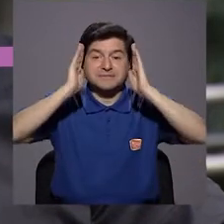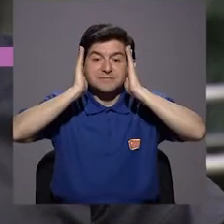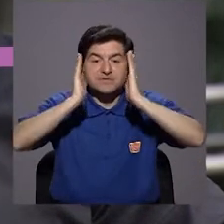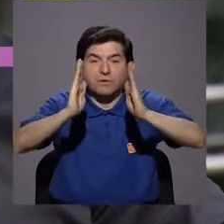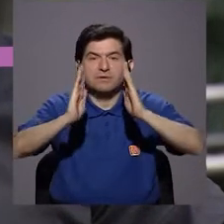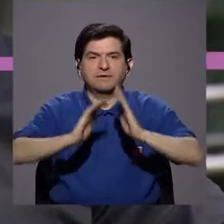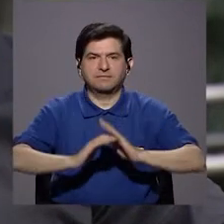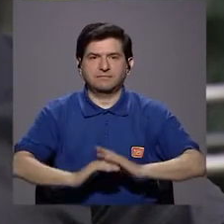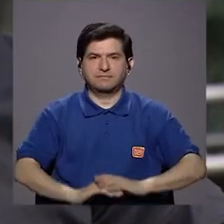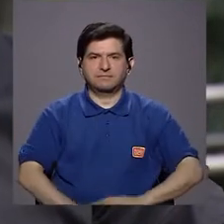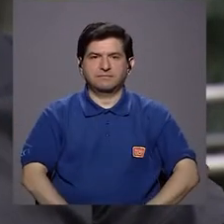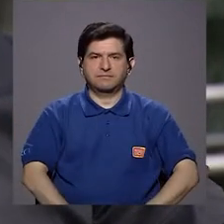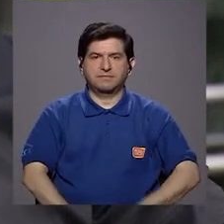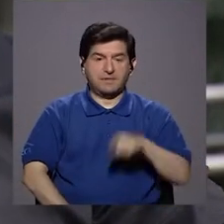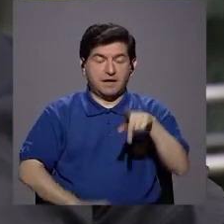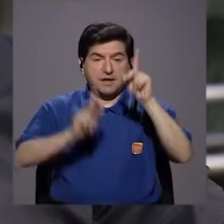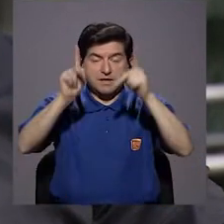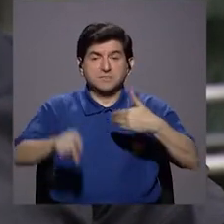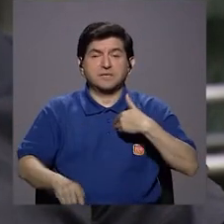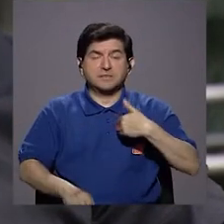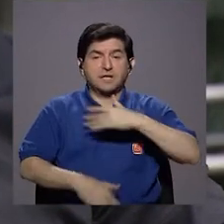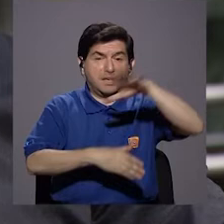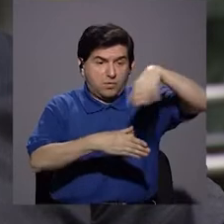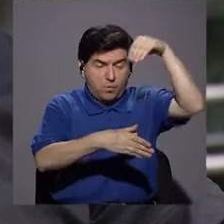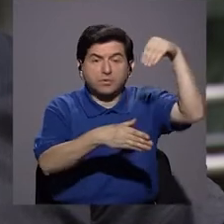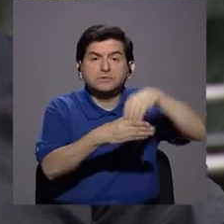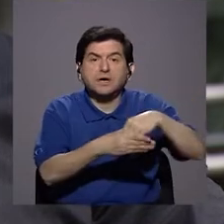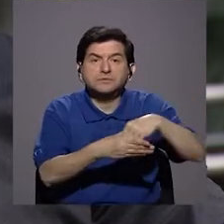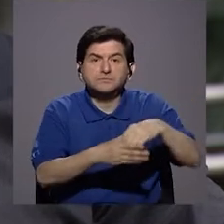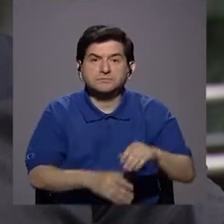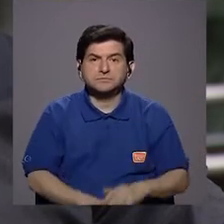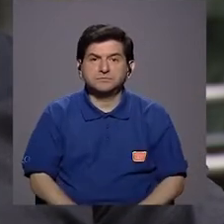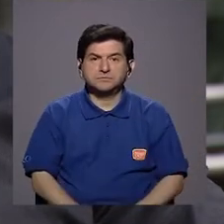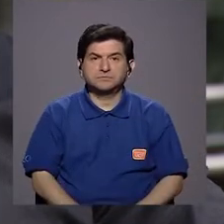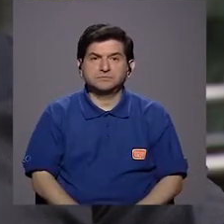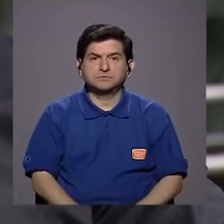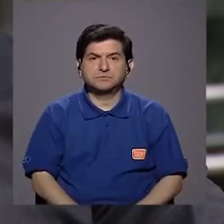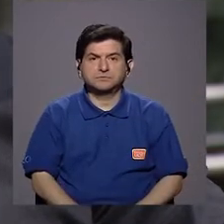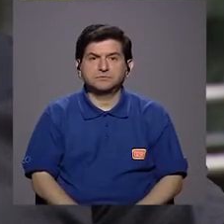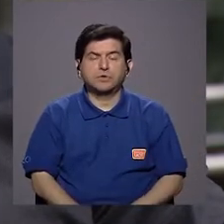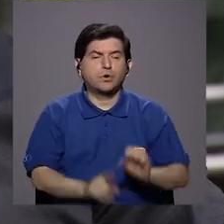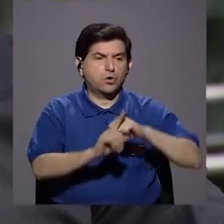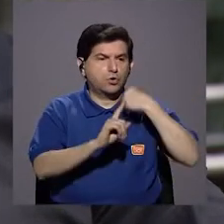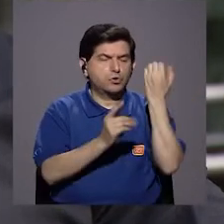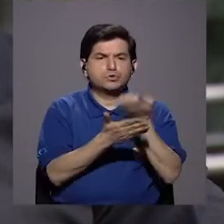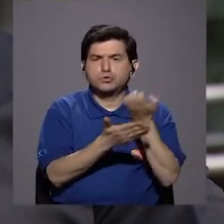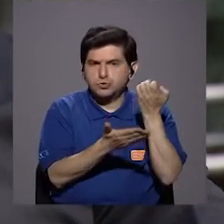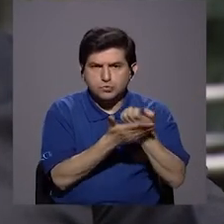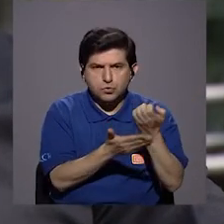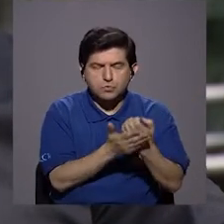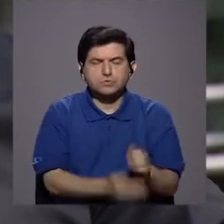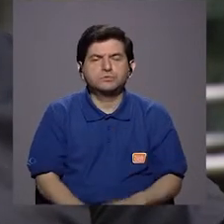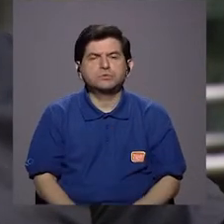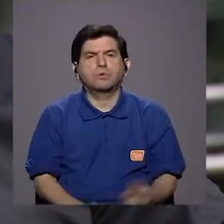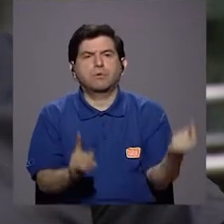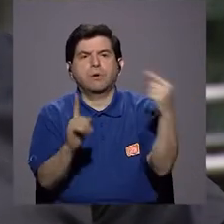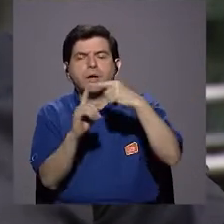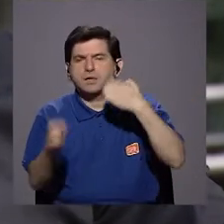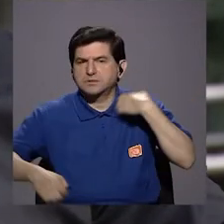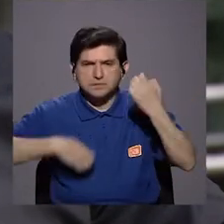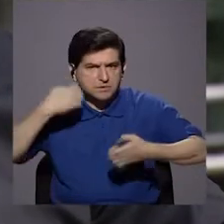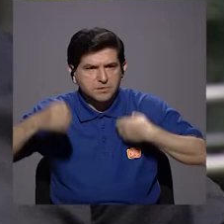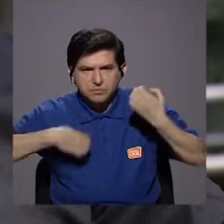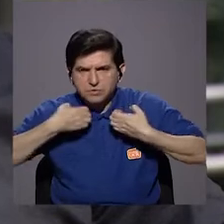personas, ¿ok? Y esa persona tiene todo un contexto, o sea, desde su parte socioeconómica hasta su parte